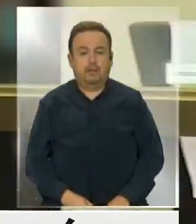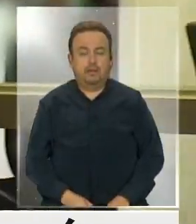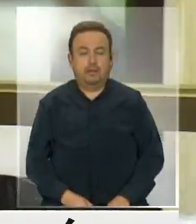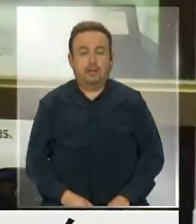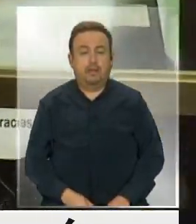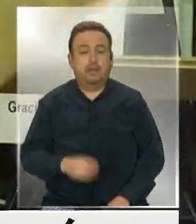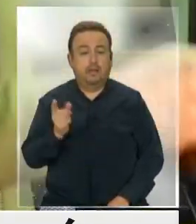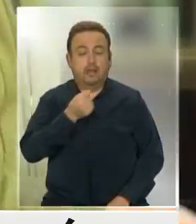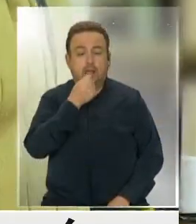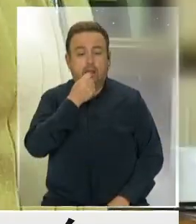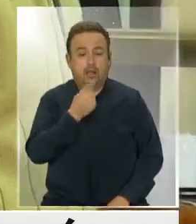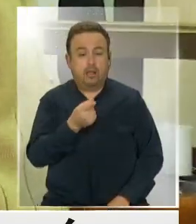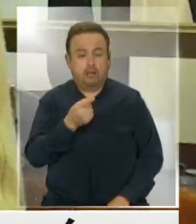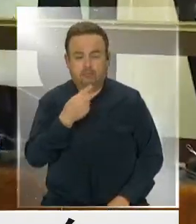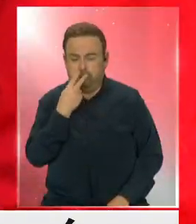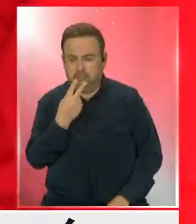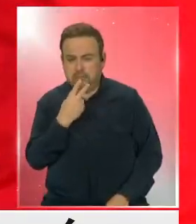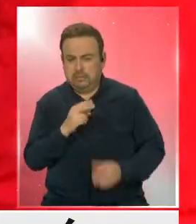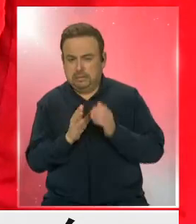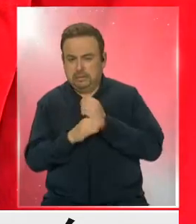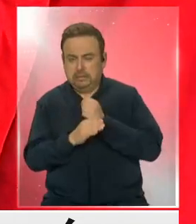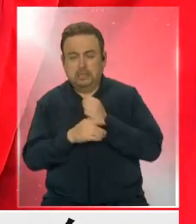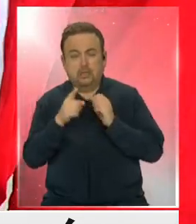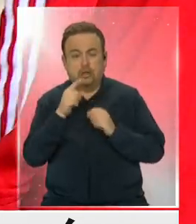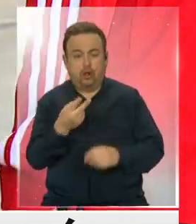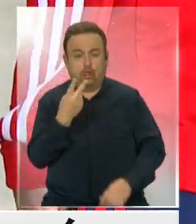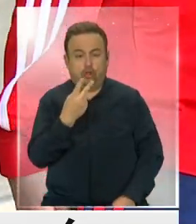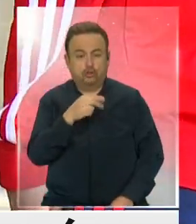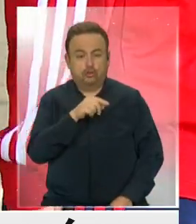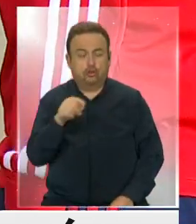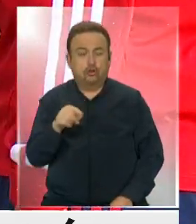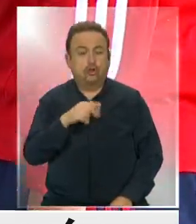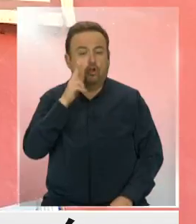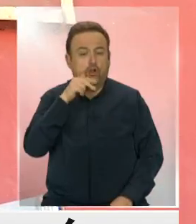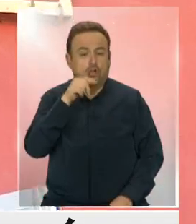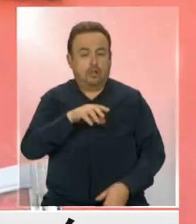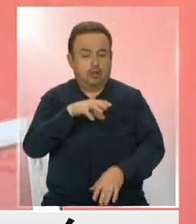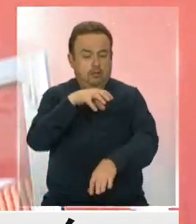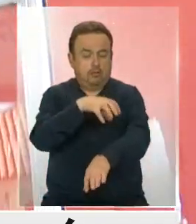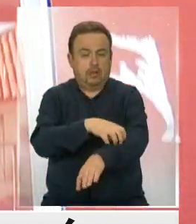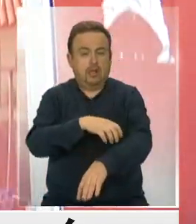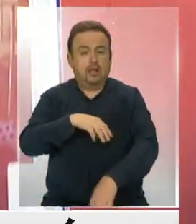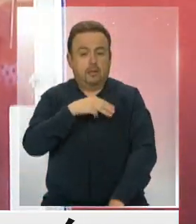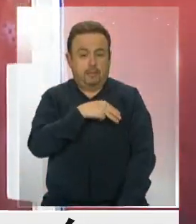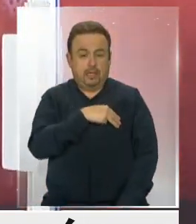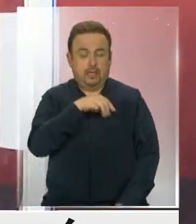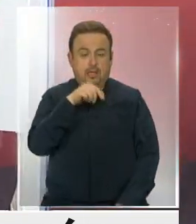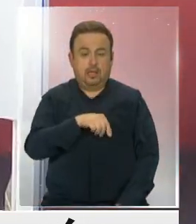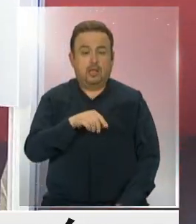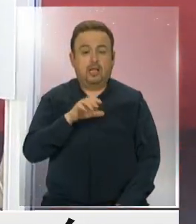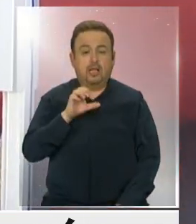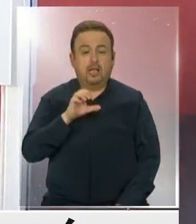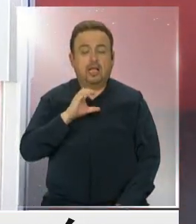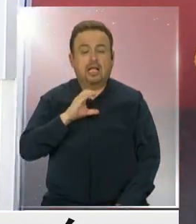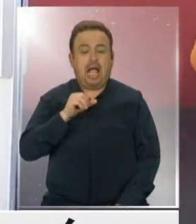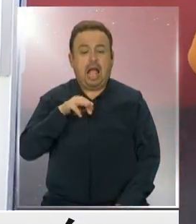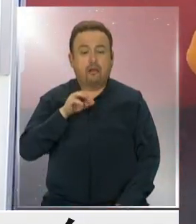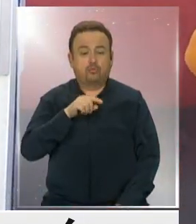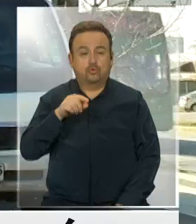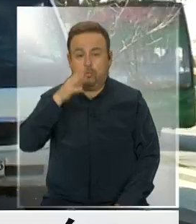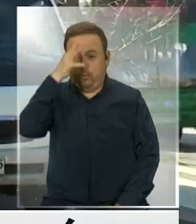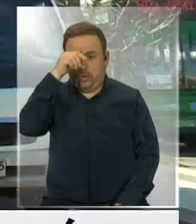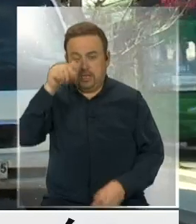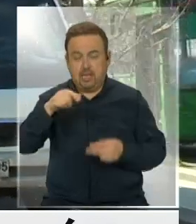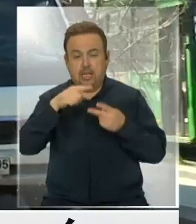La acusación de irregularidad es en contra de dos notarías de la región metropolitana. Notaría Eugenio Camus de Puente